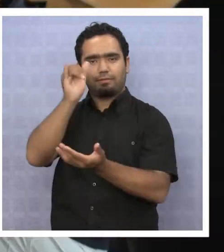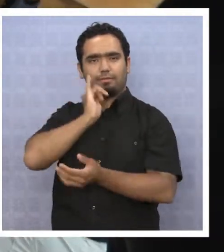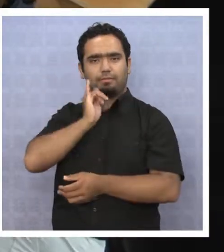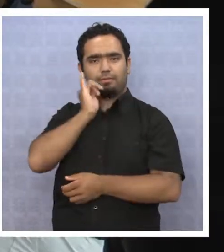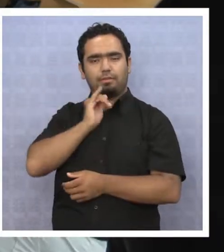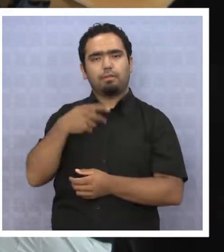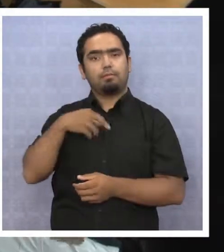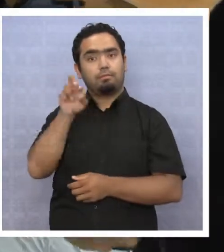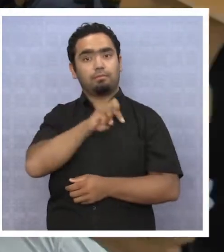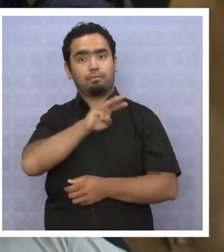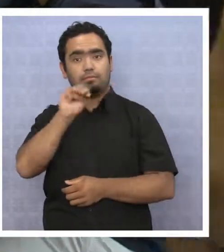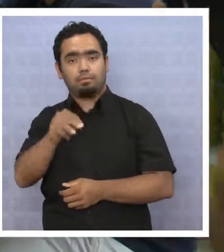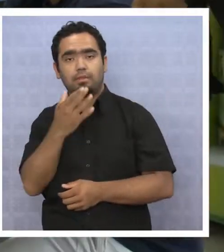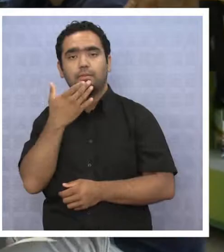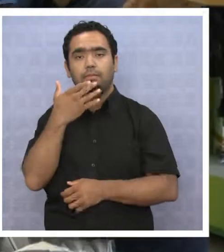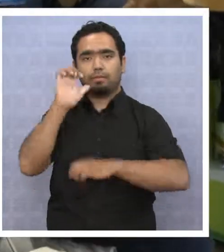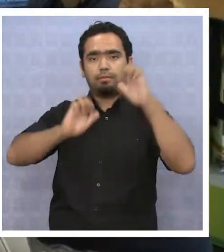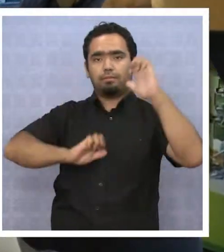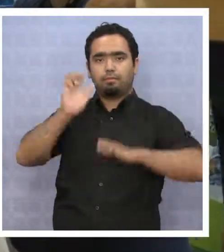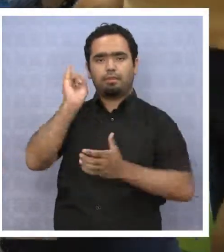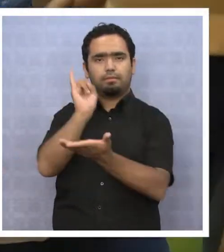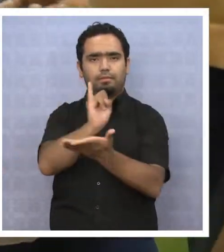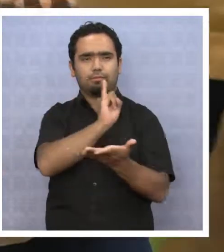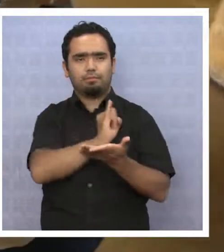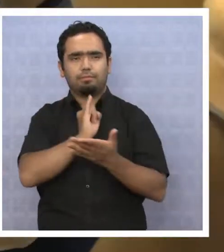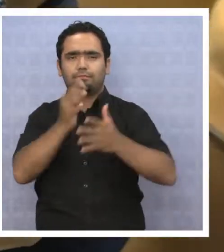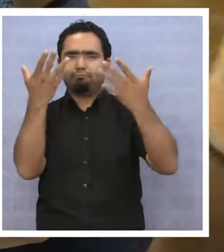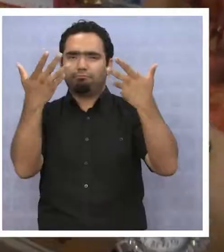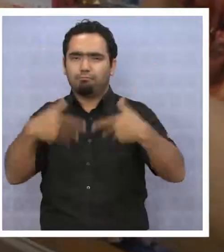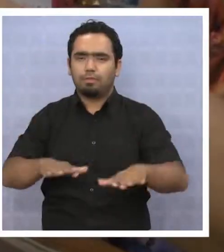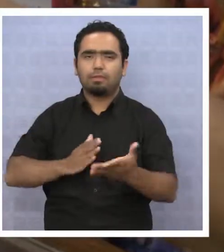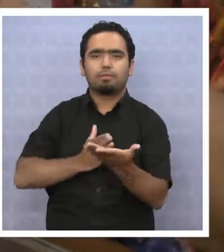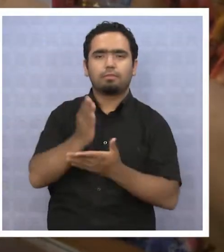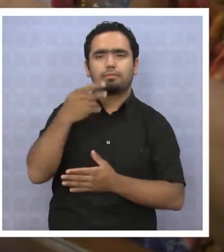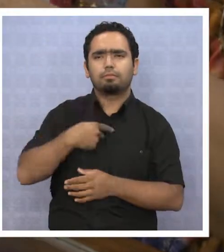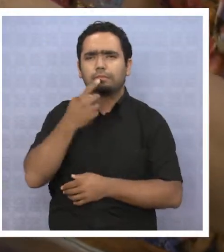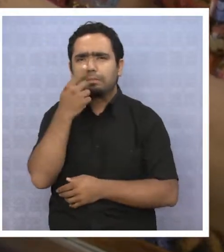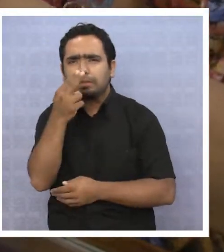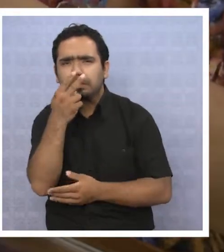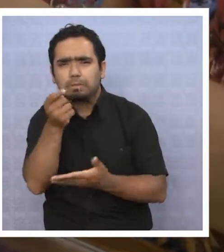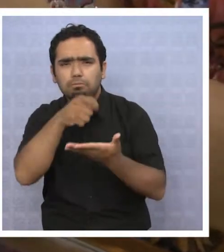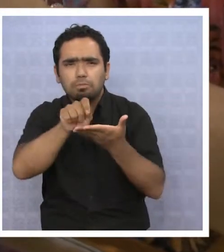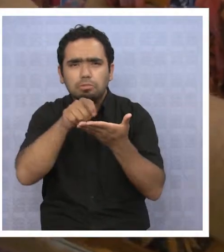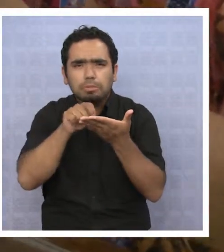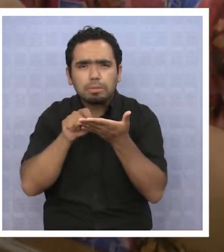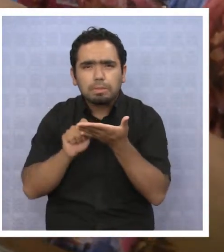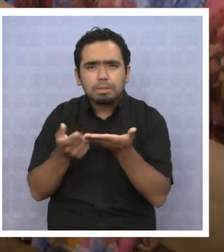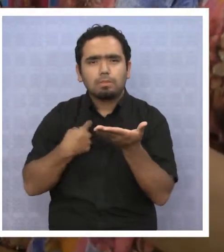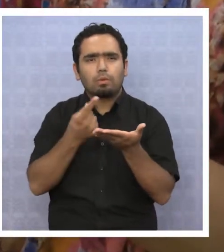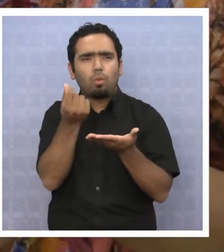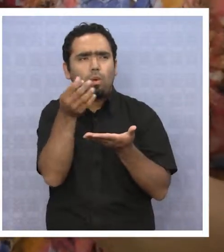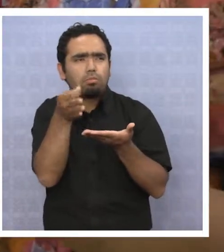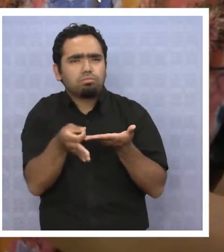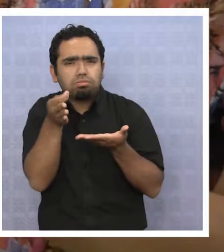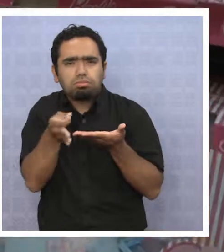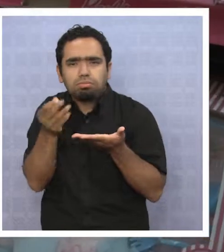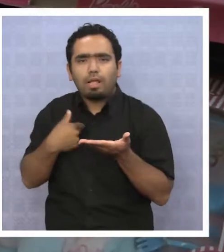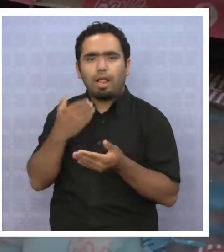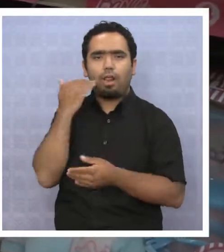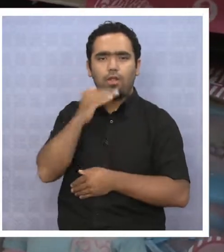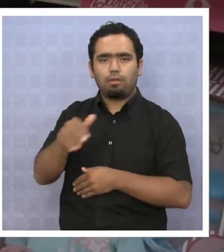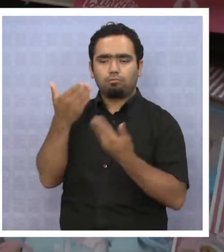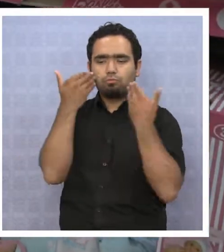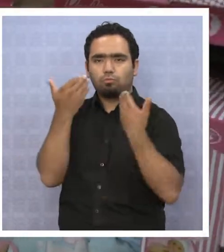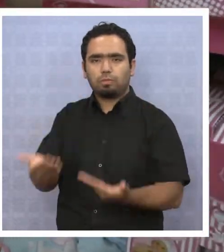Tanto papás como empresas e instituciones ya comenzaron a buscar, cotizar y comprar juguetes para regalar a los niños en esta Navidad.